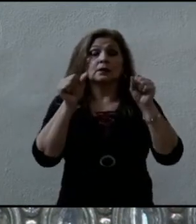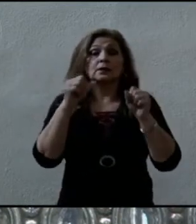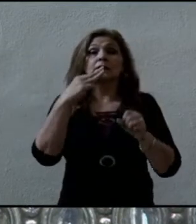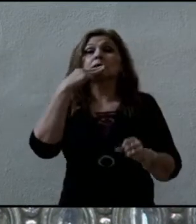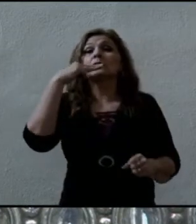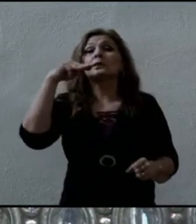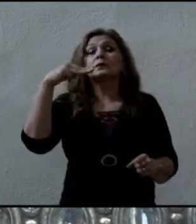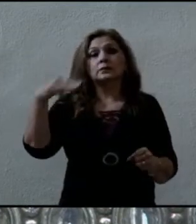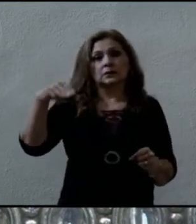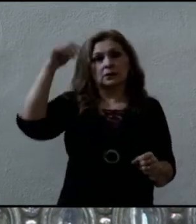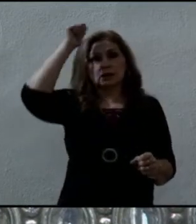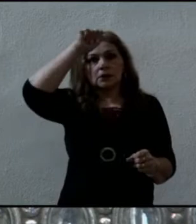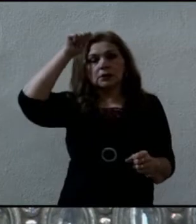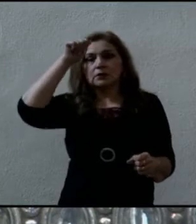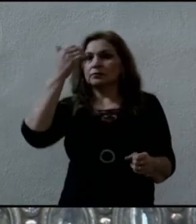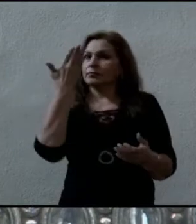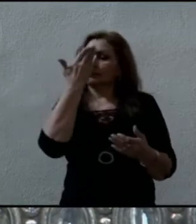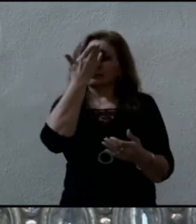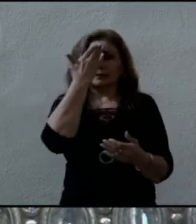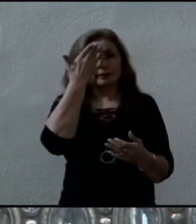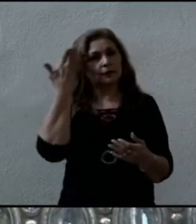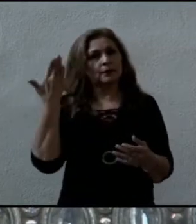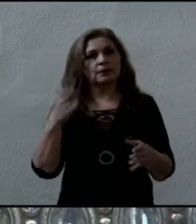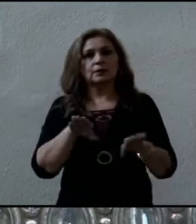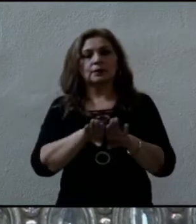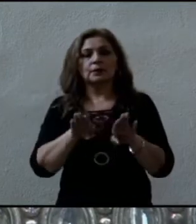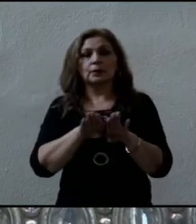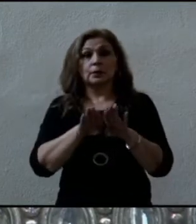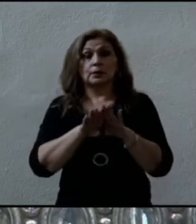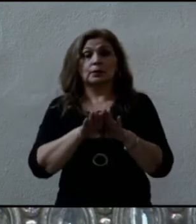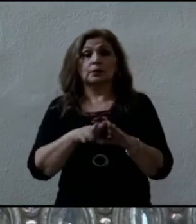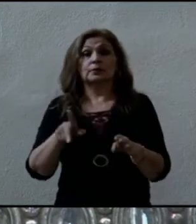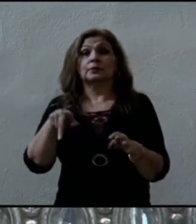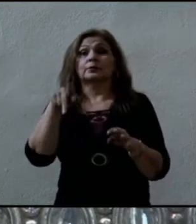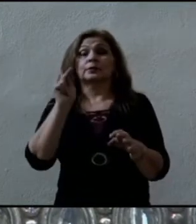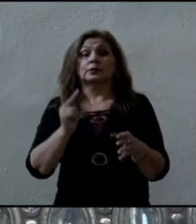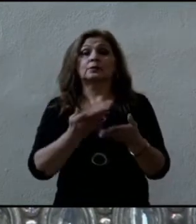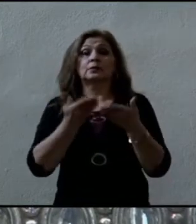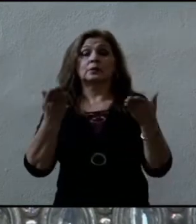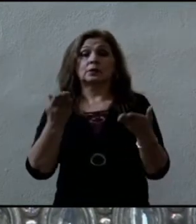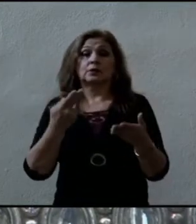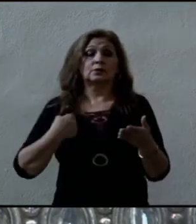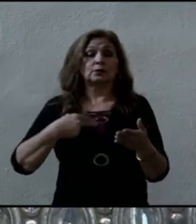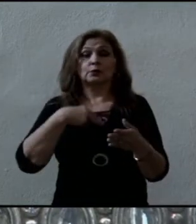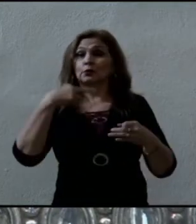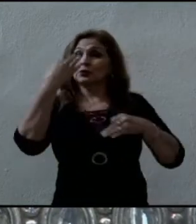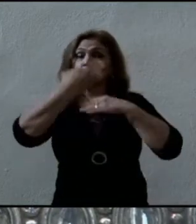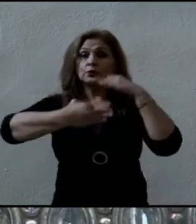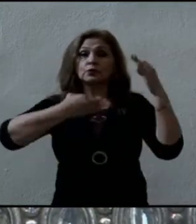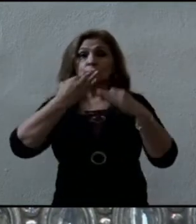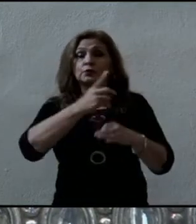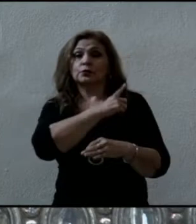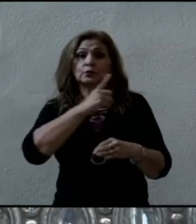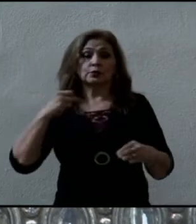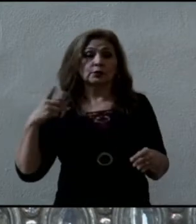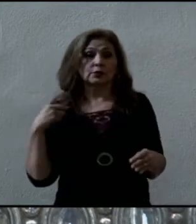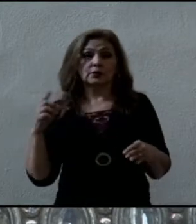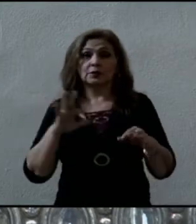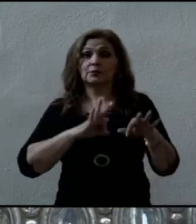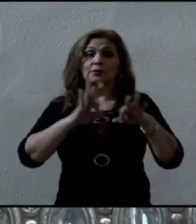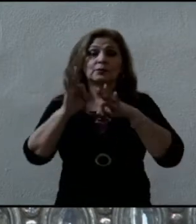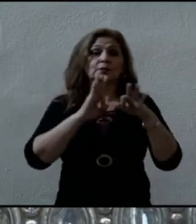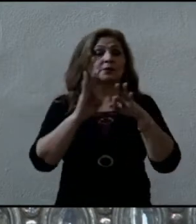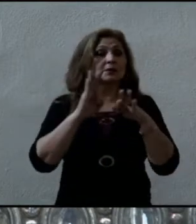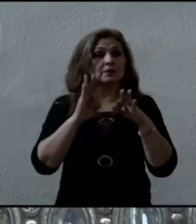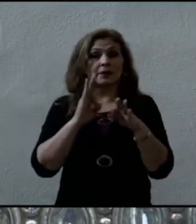circunstancias es como debemos todos cumplir nuestra misión. Pero hay un punto de